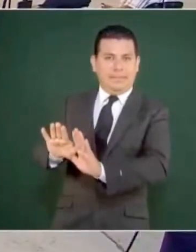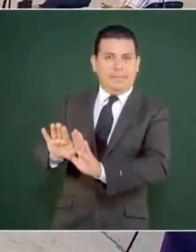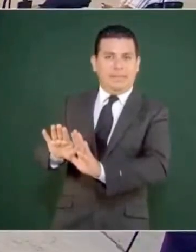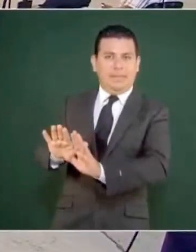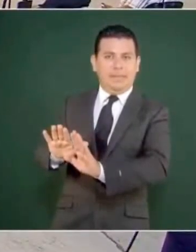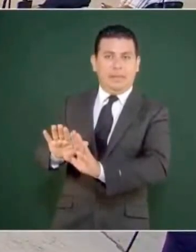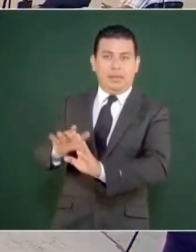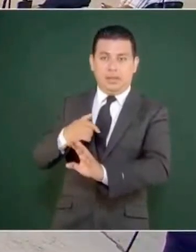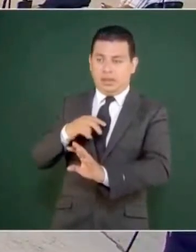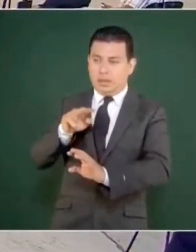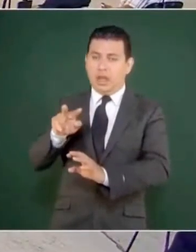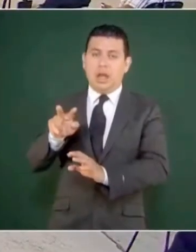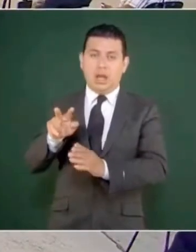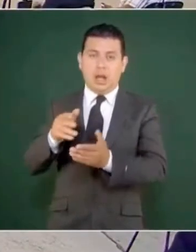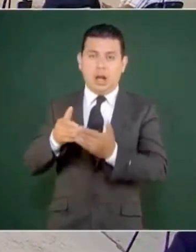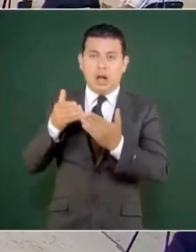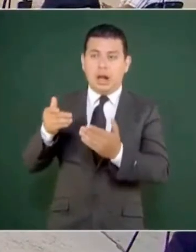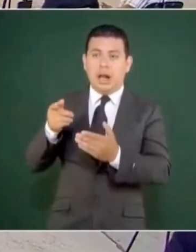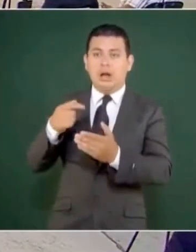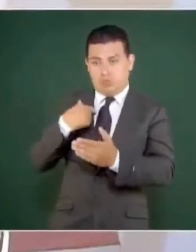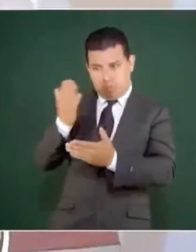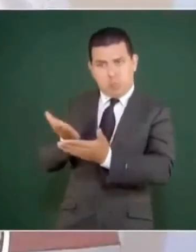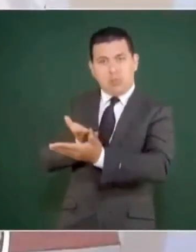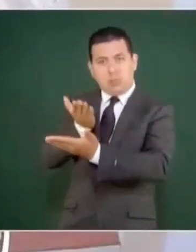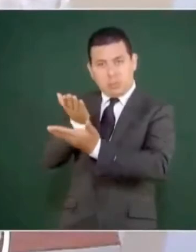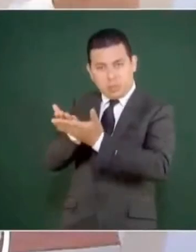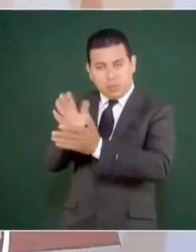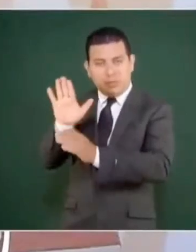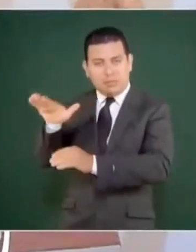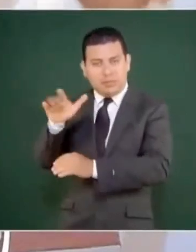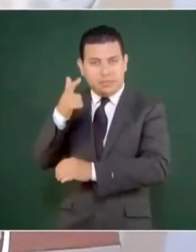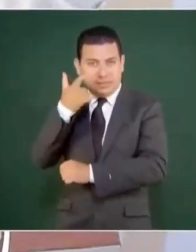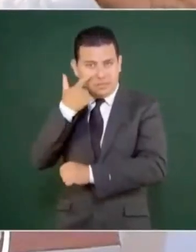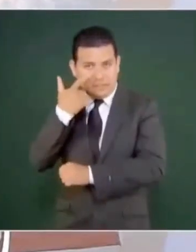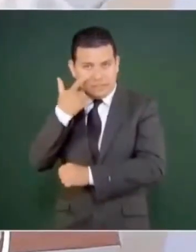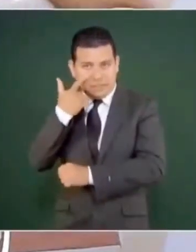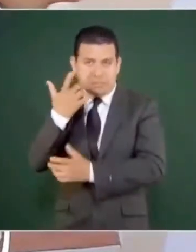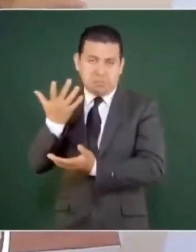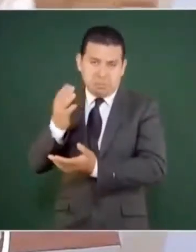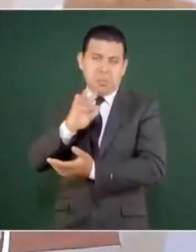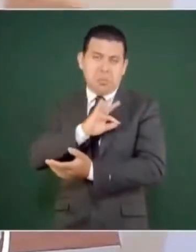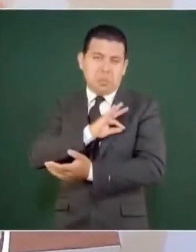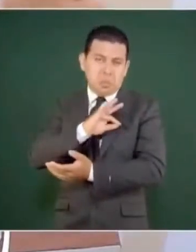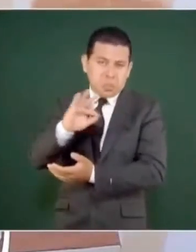se había hecho una propuesta de quitar